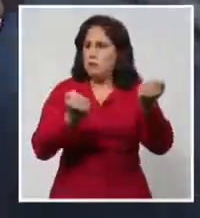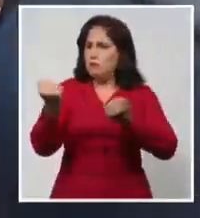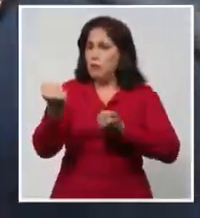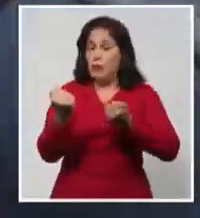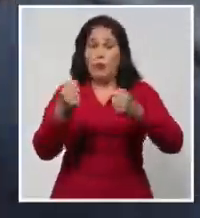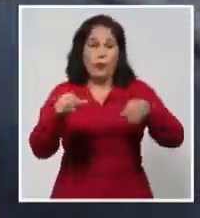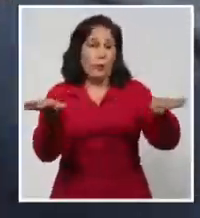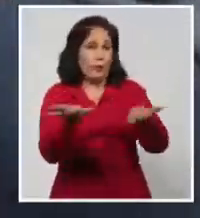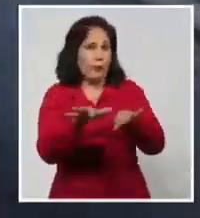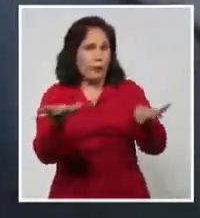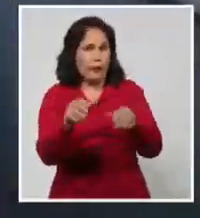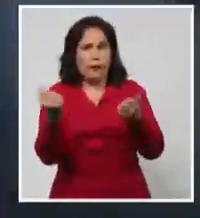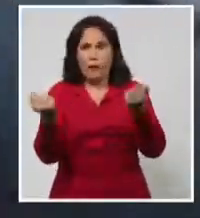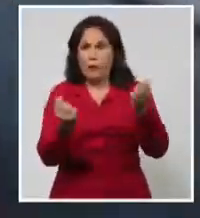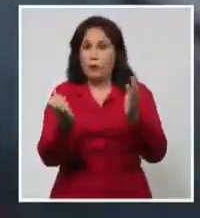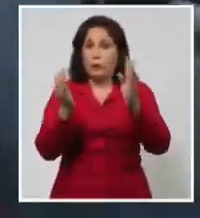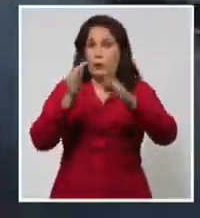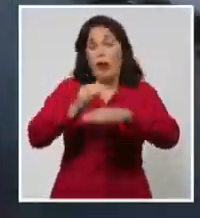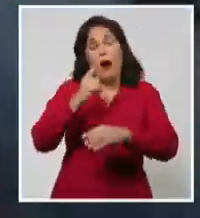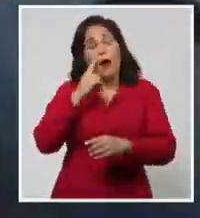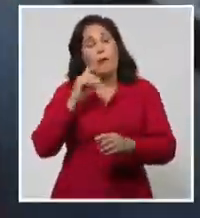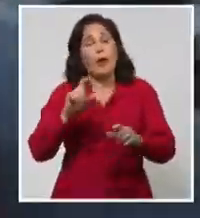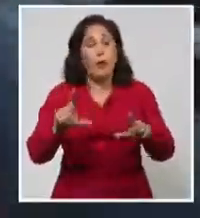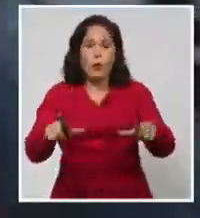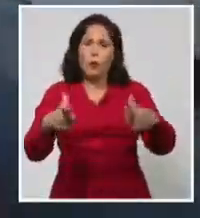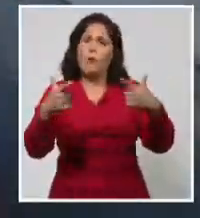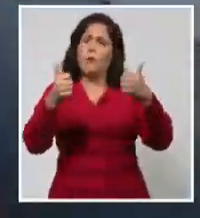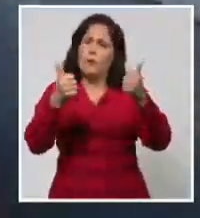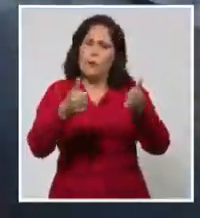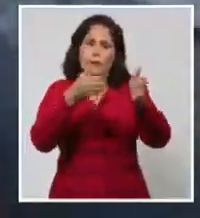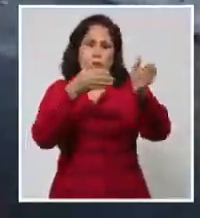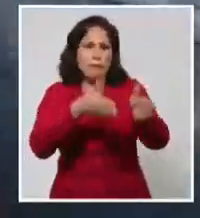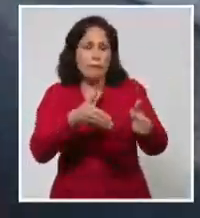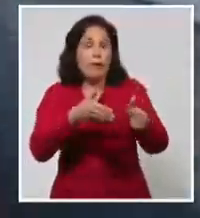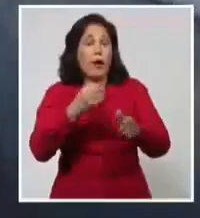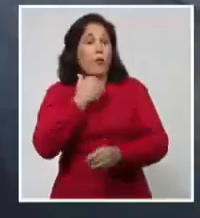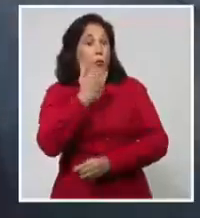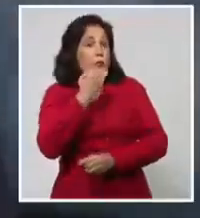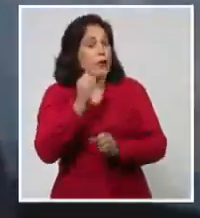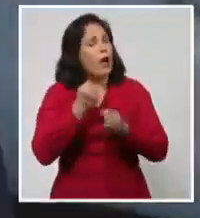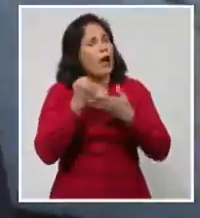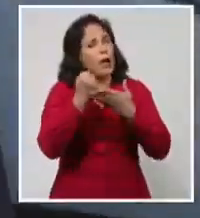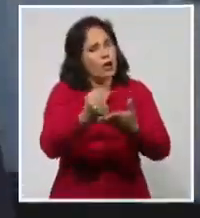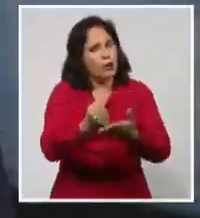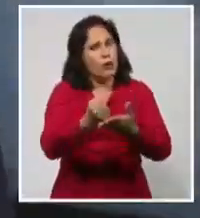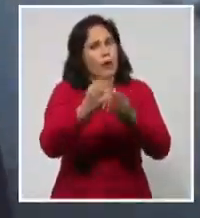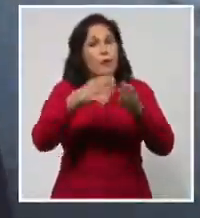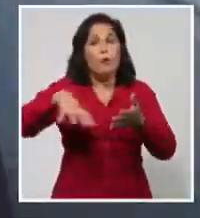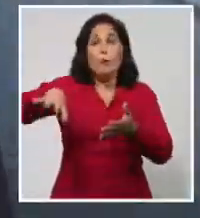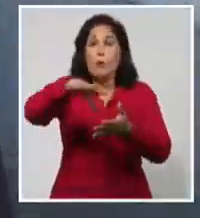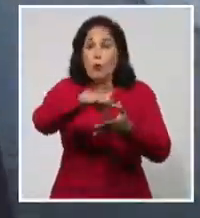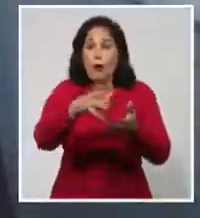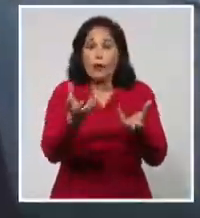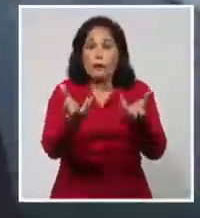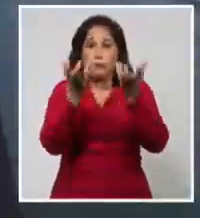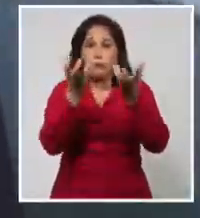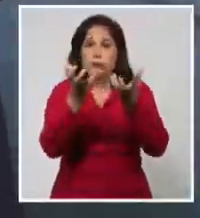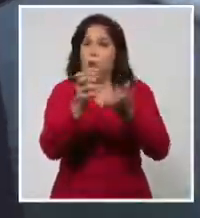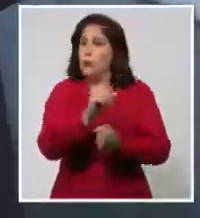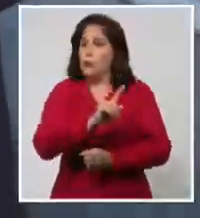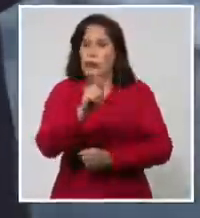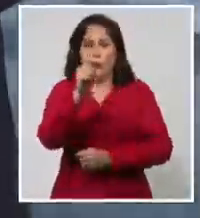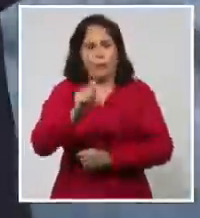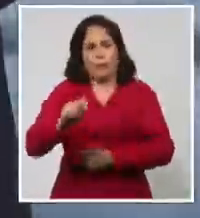sin carro. Resta ver si se colabora con los agentes del orden en colas y lugares donde se prestan servicios